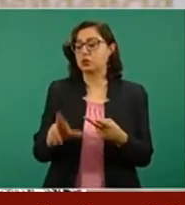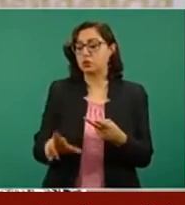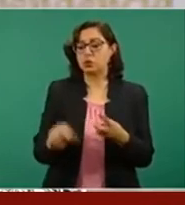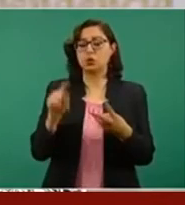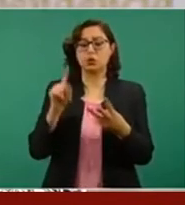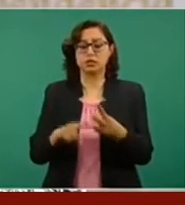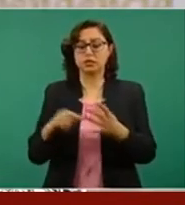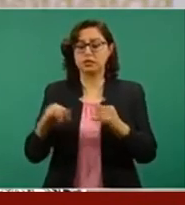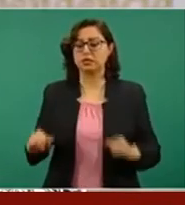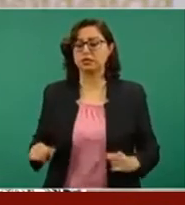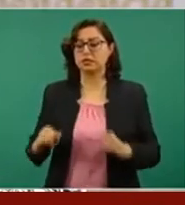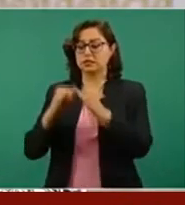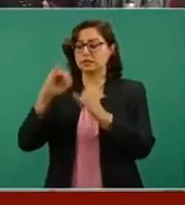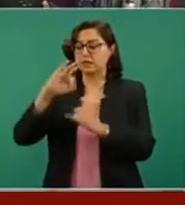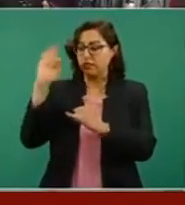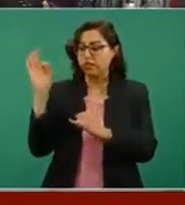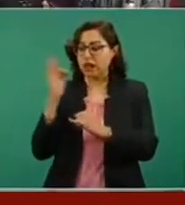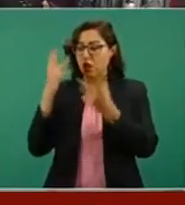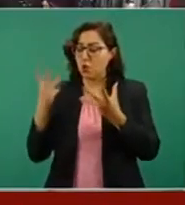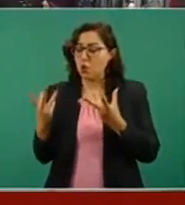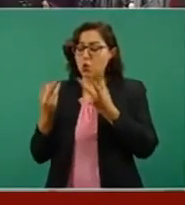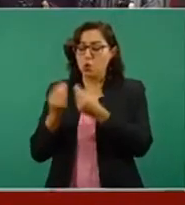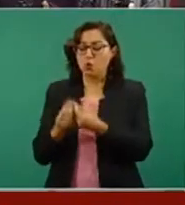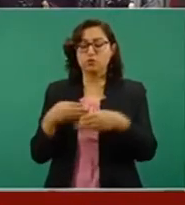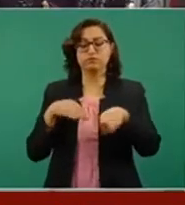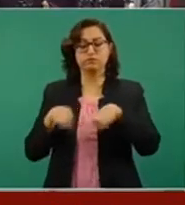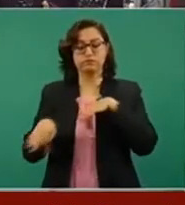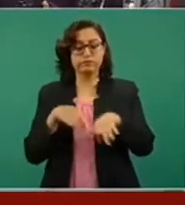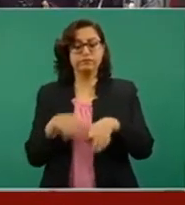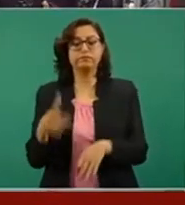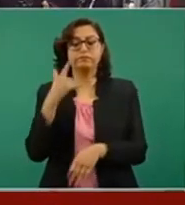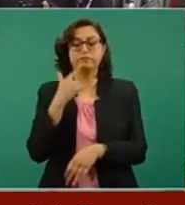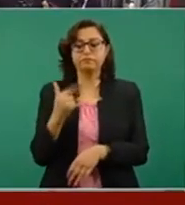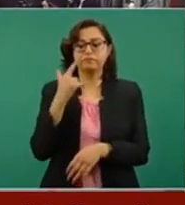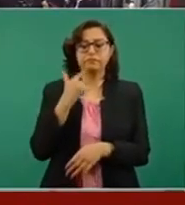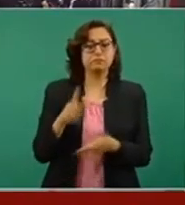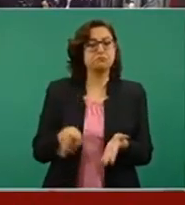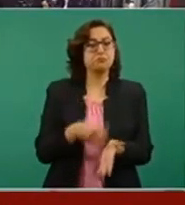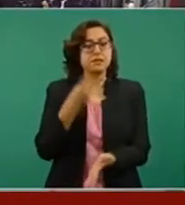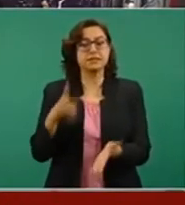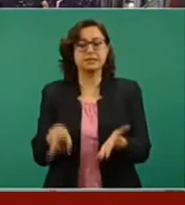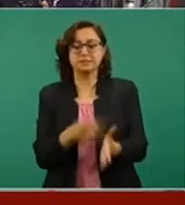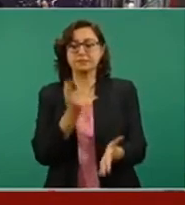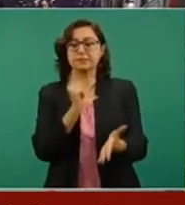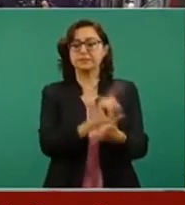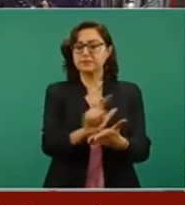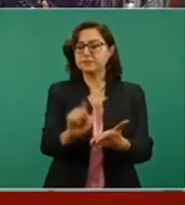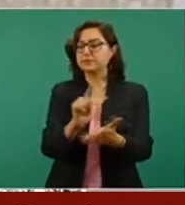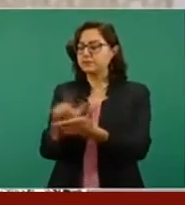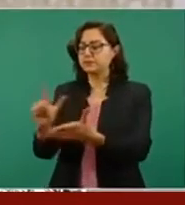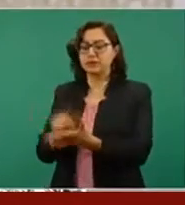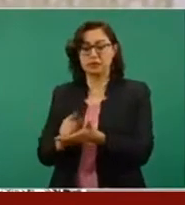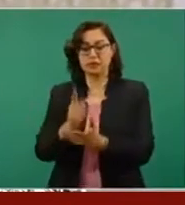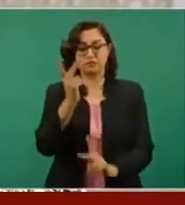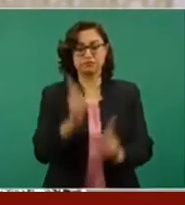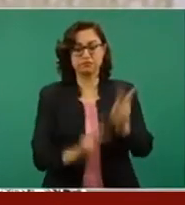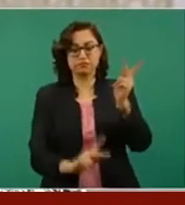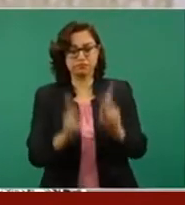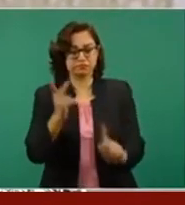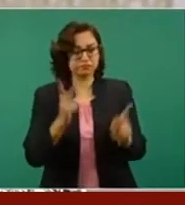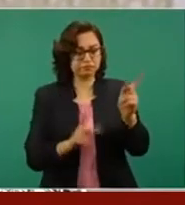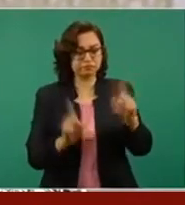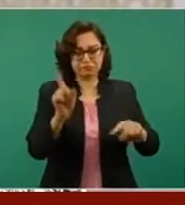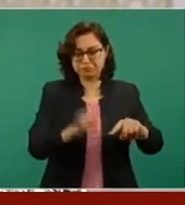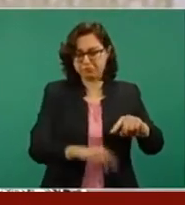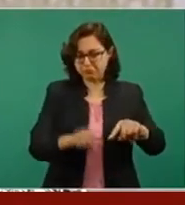para mantener un constante trabajo y una constante limpieza de sargazo en esas áreas. No